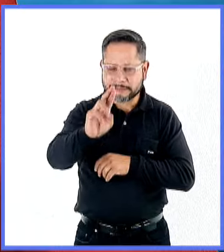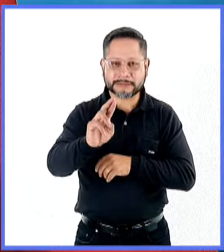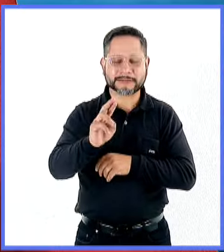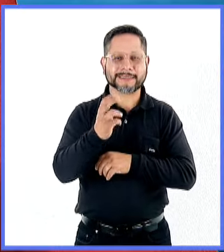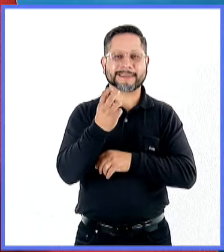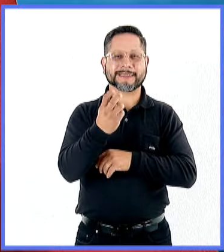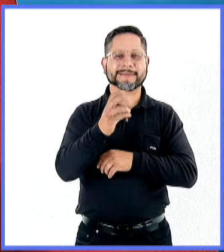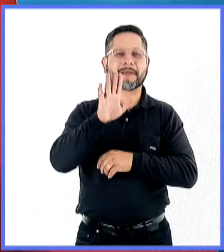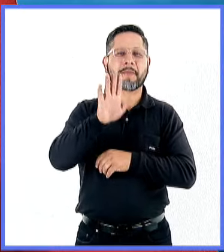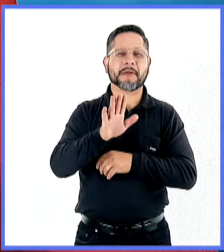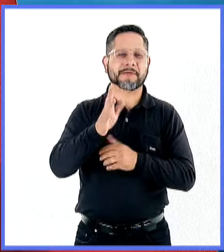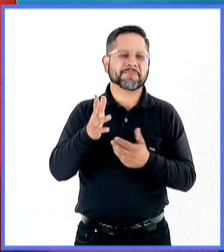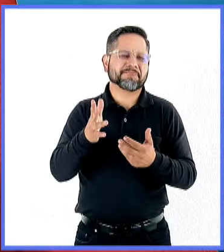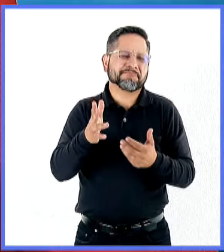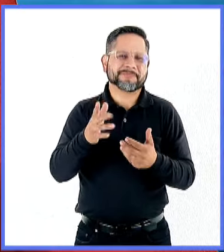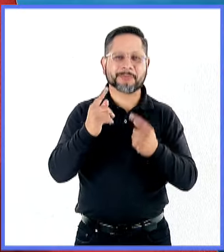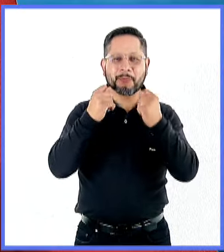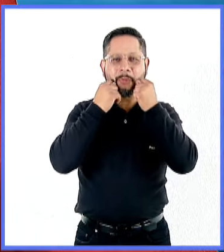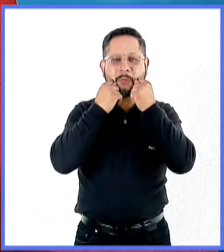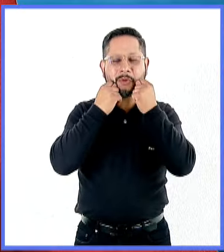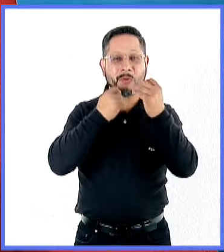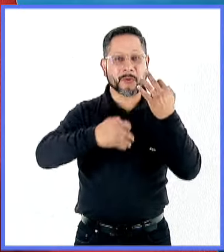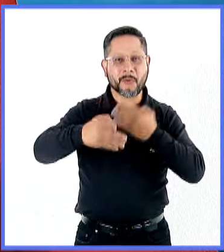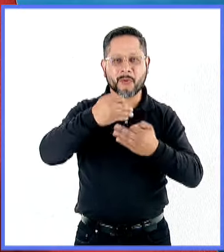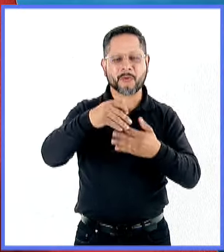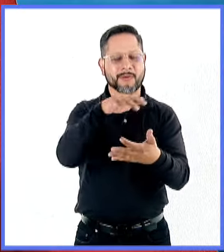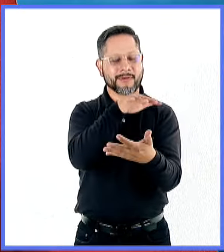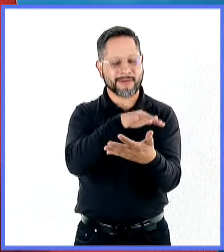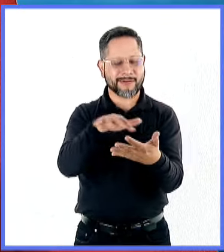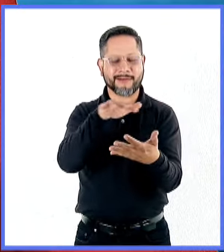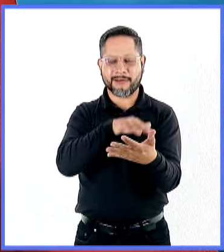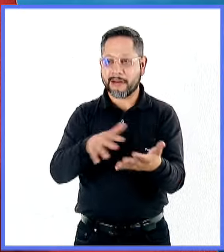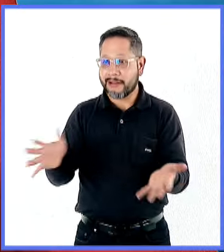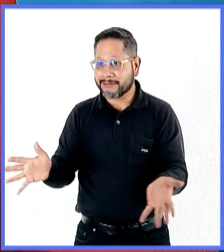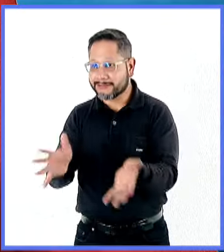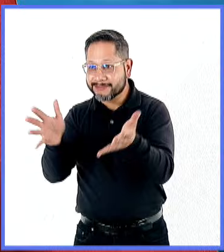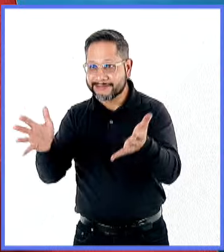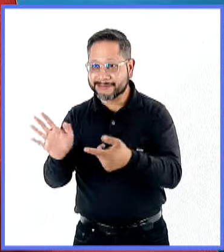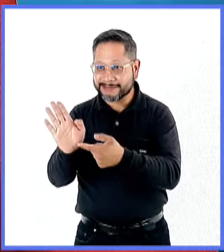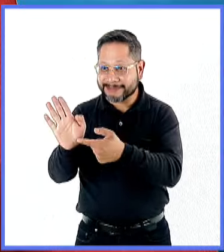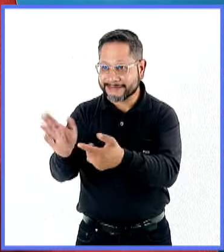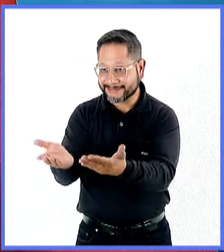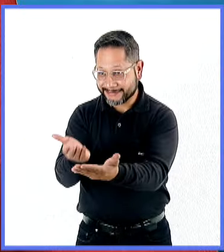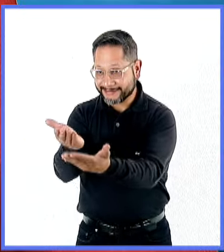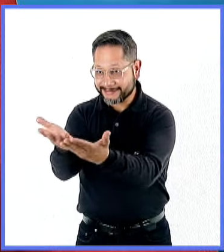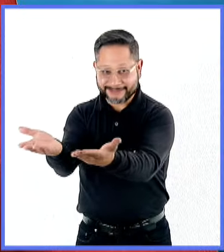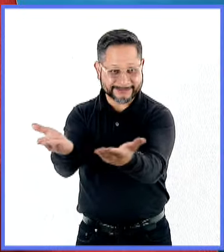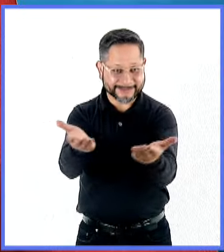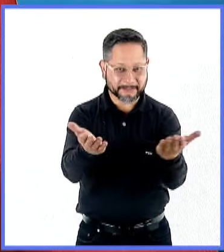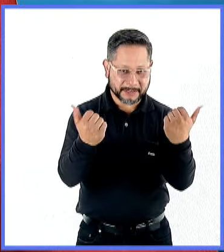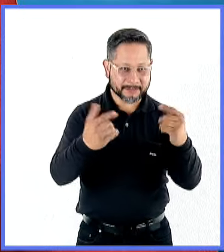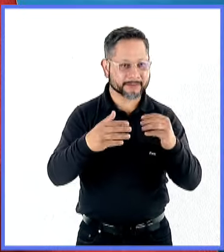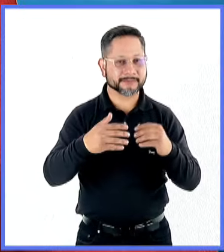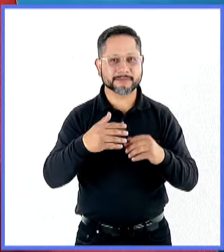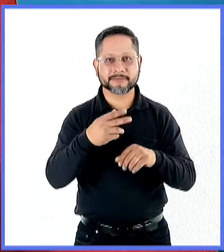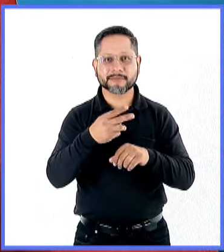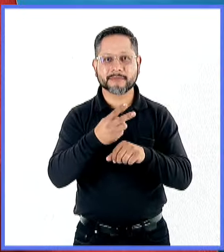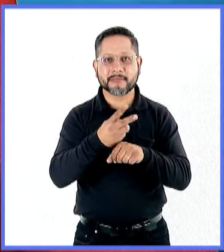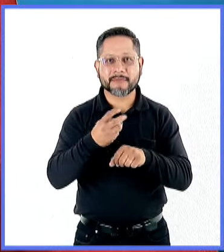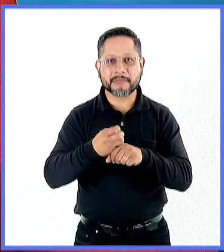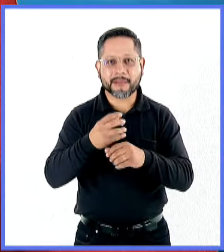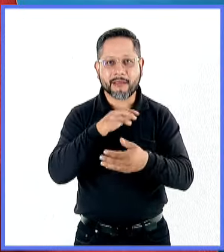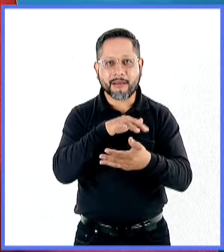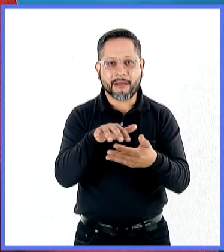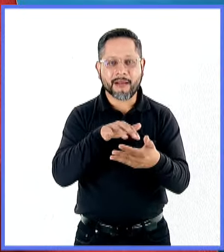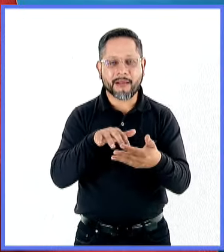pretexto y un motivo para propiciar su lectura y, por supuesto, para reconocer su obra. Siempre está ahí presente un invitado